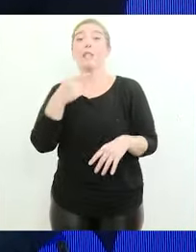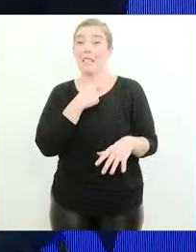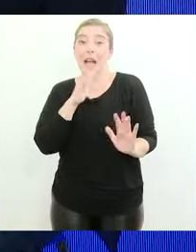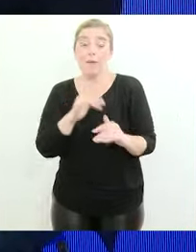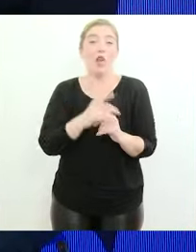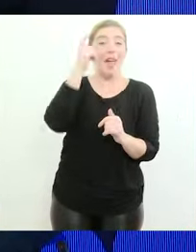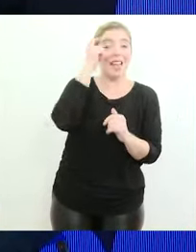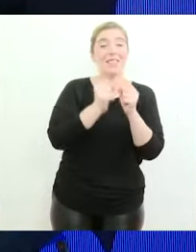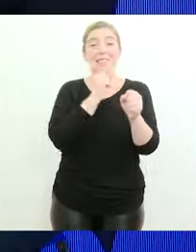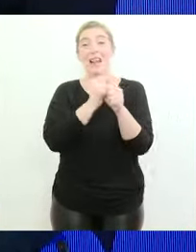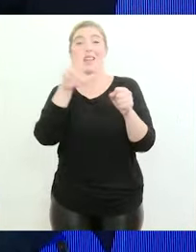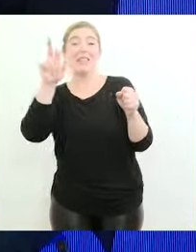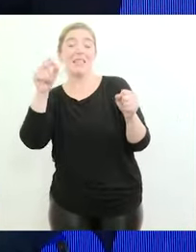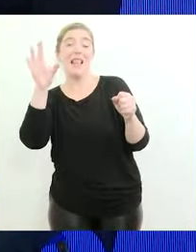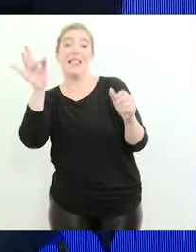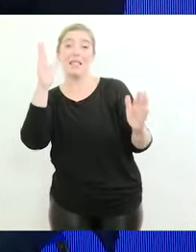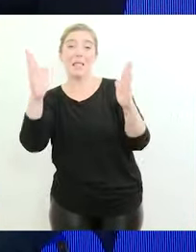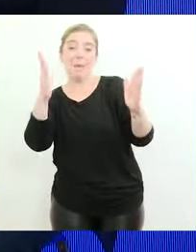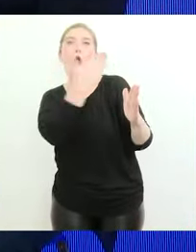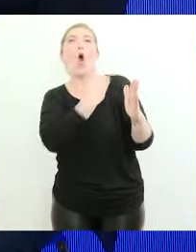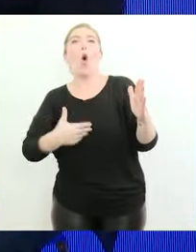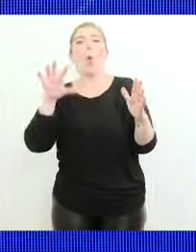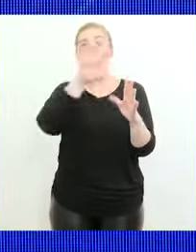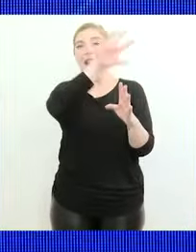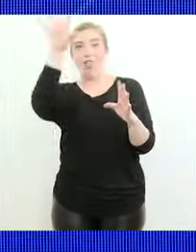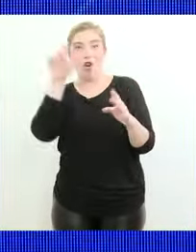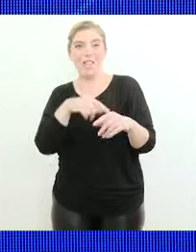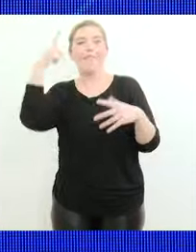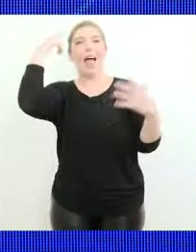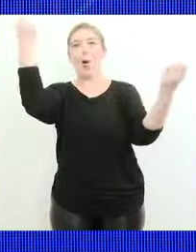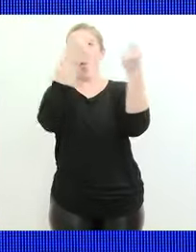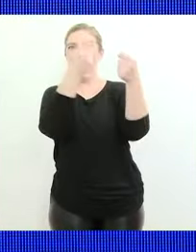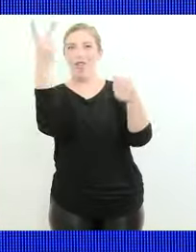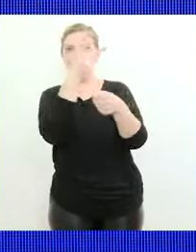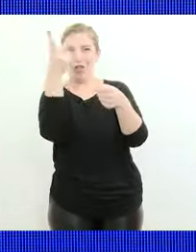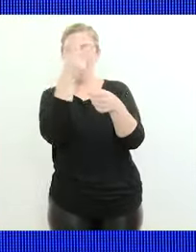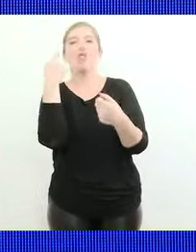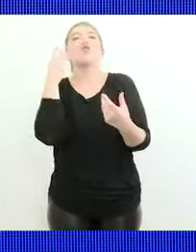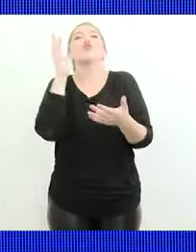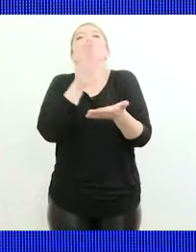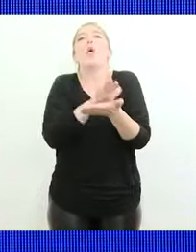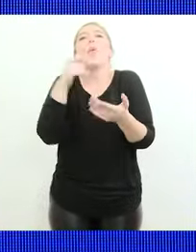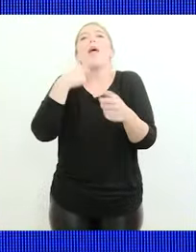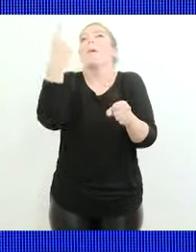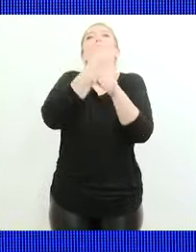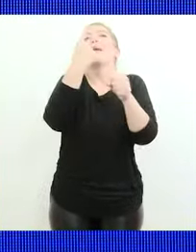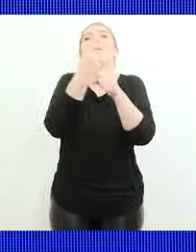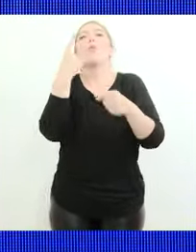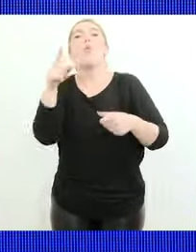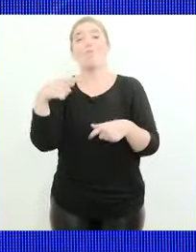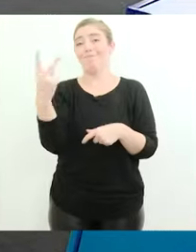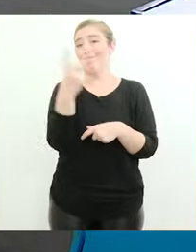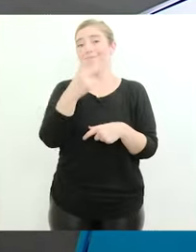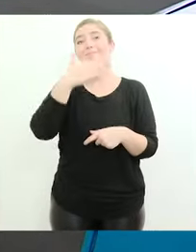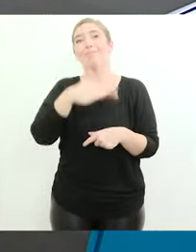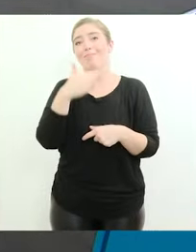que entre el 10 y el 30 de diciembre entre los gobernadores se pongan de acuerdo sobre cuáles son las prioridades entendiendo